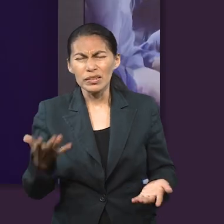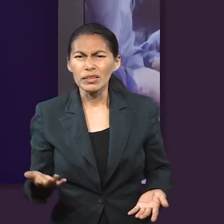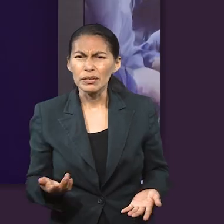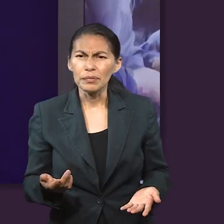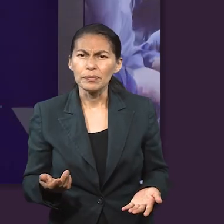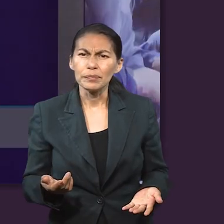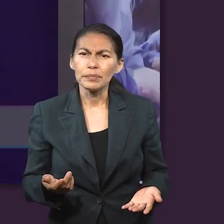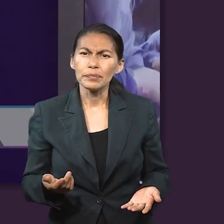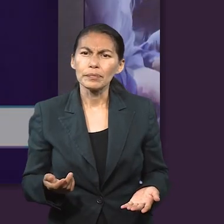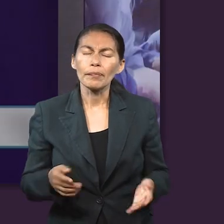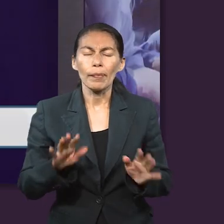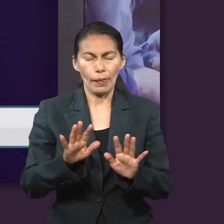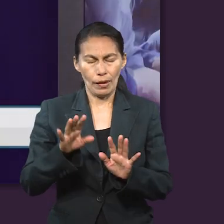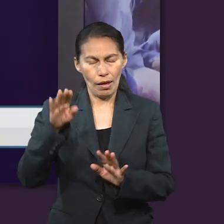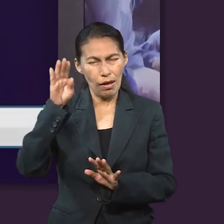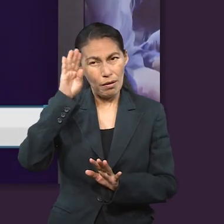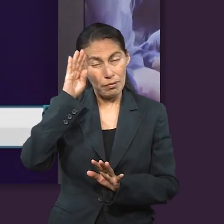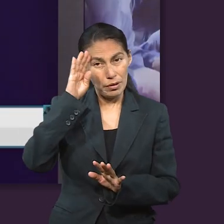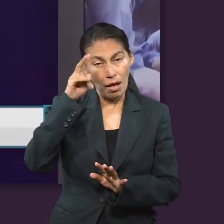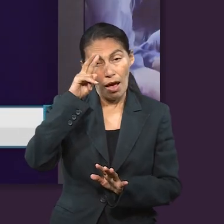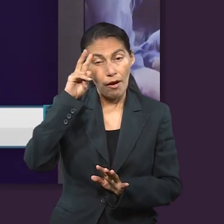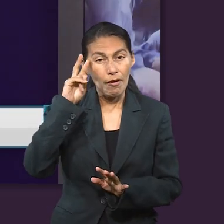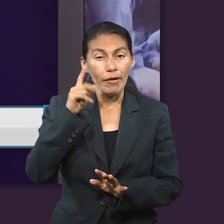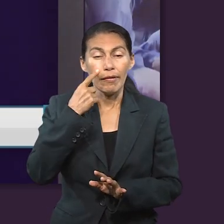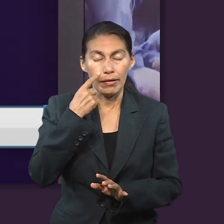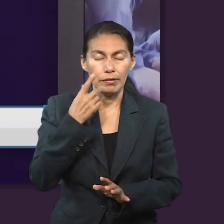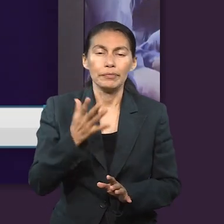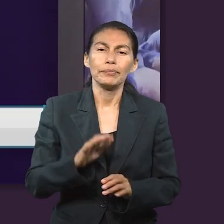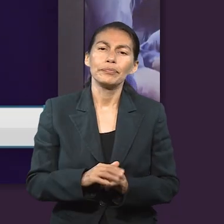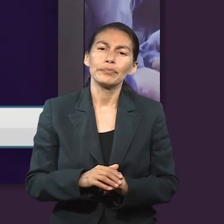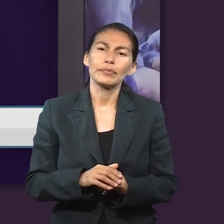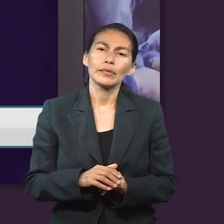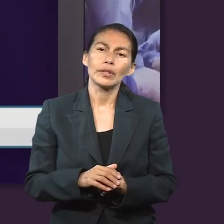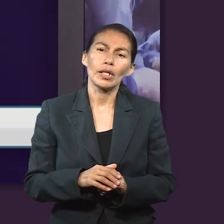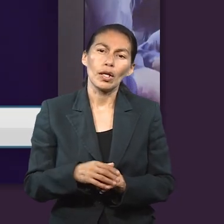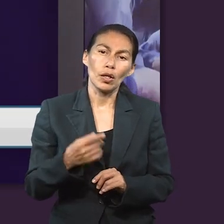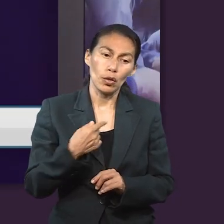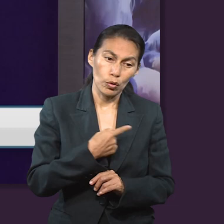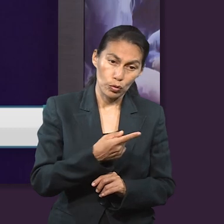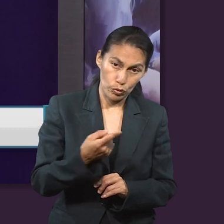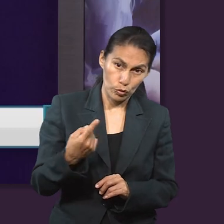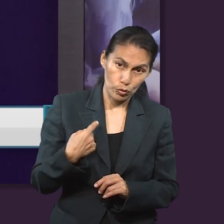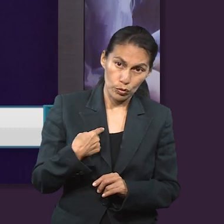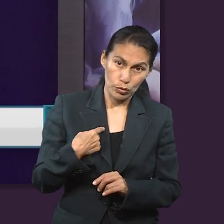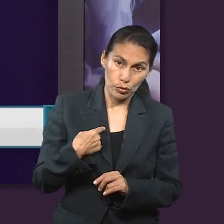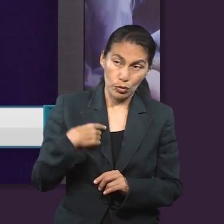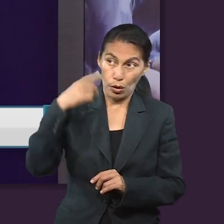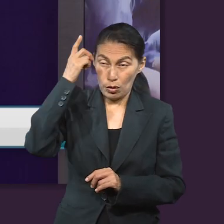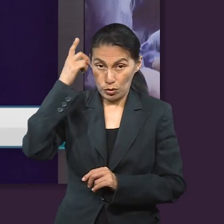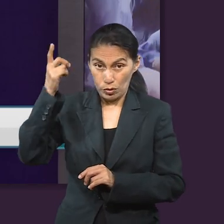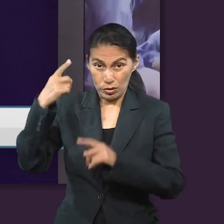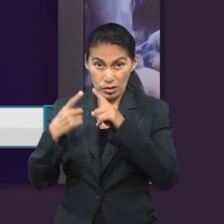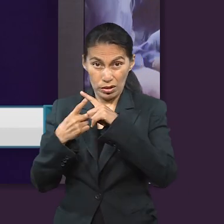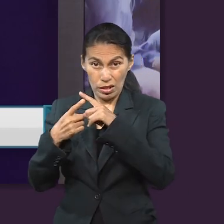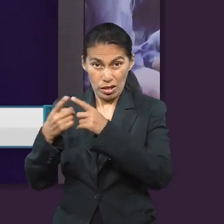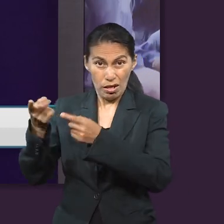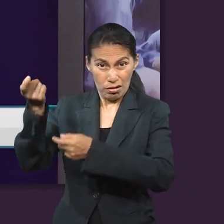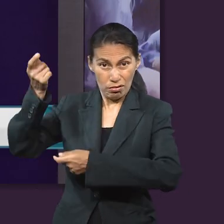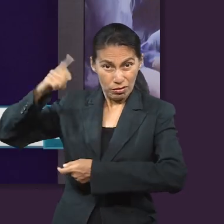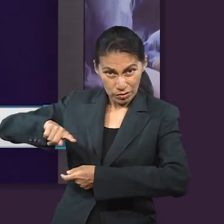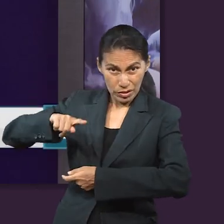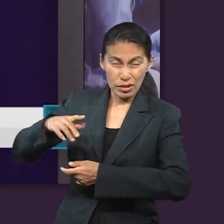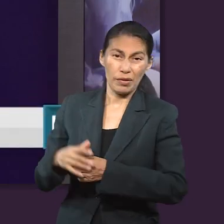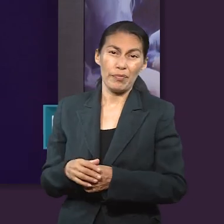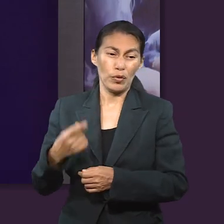la comunidad, o sea, si la tarea aquí es nosotros desarrollarnos al nivel de